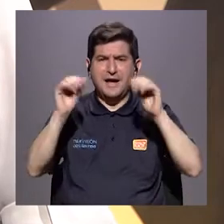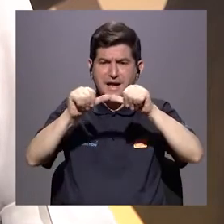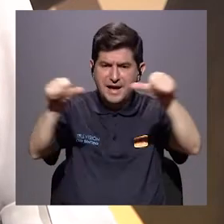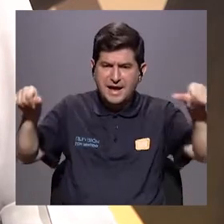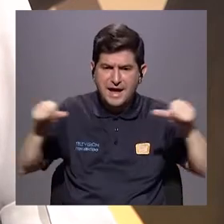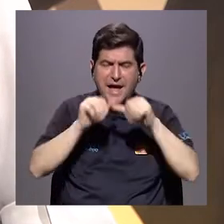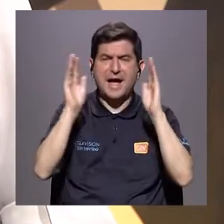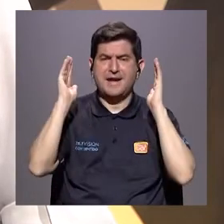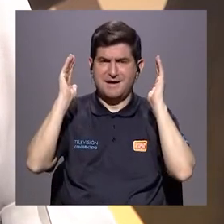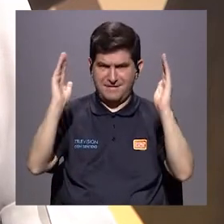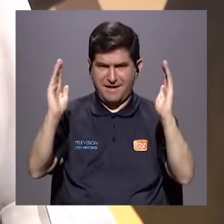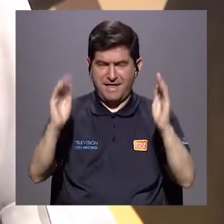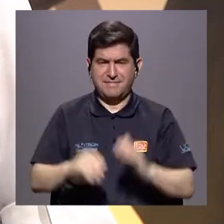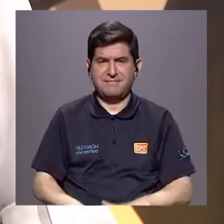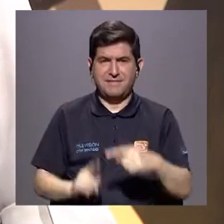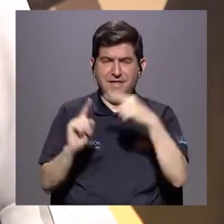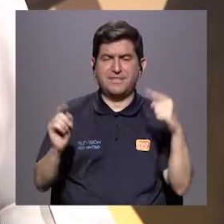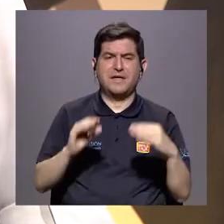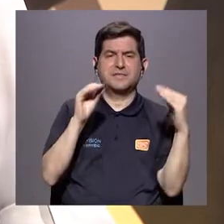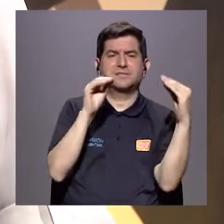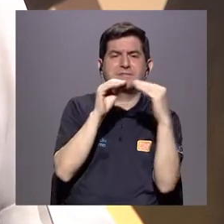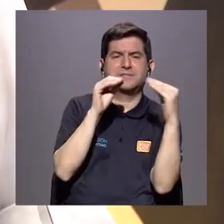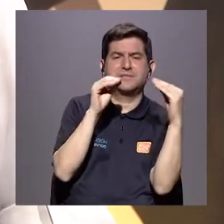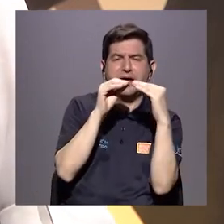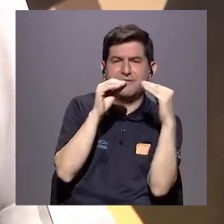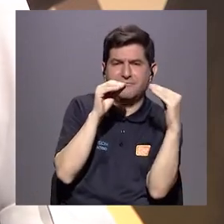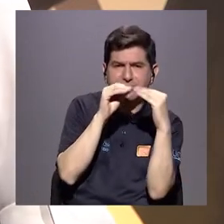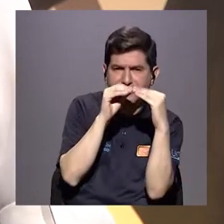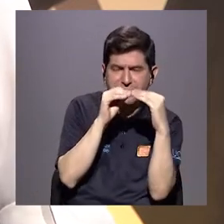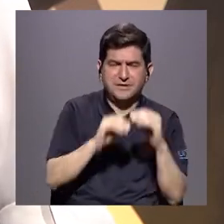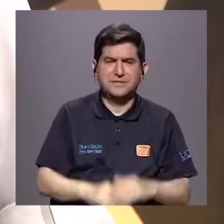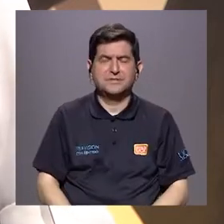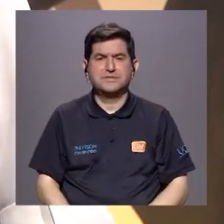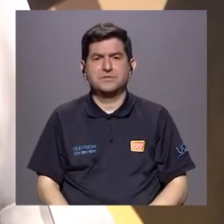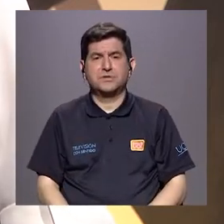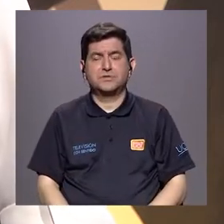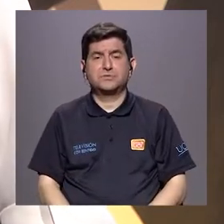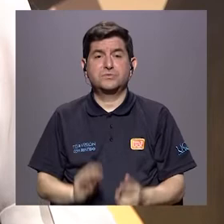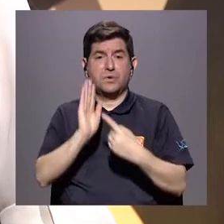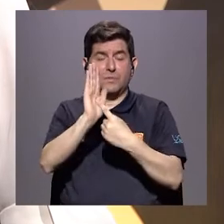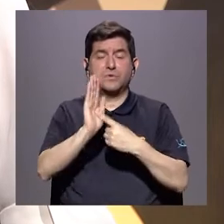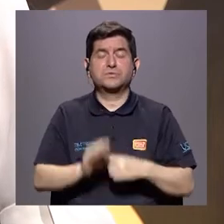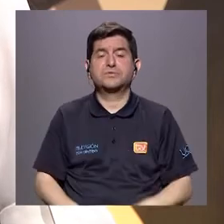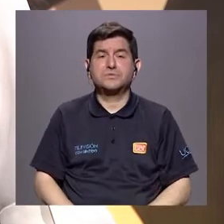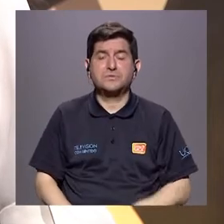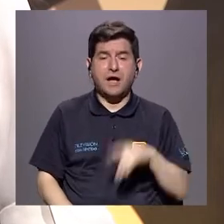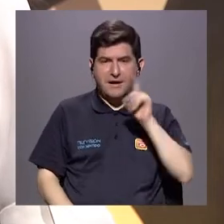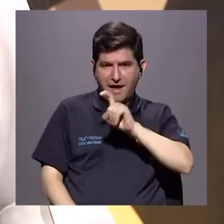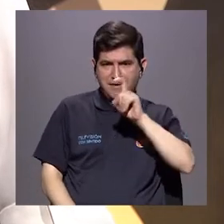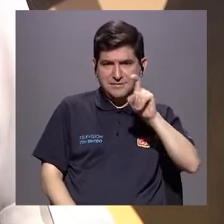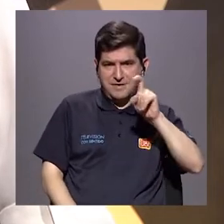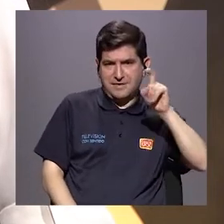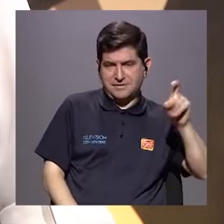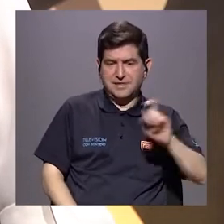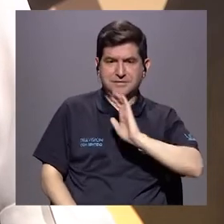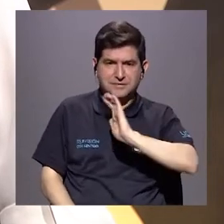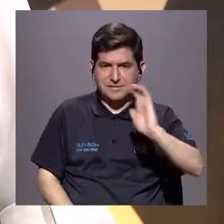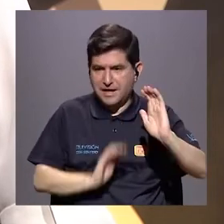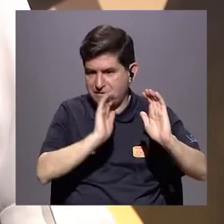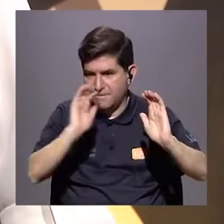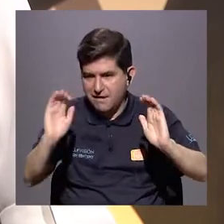que puede ser desde besos eróticos, exposición de pornografía a niños,